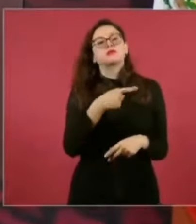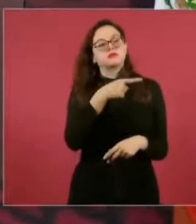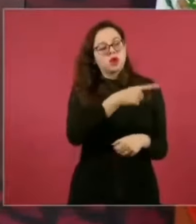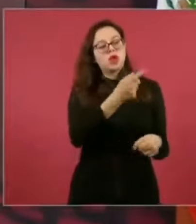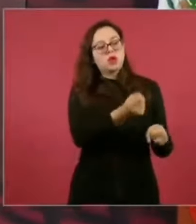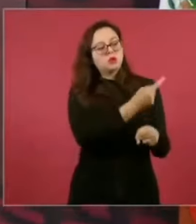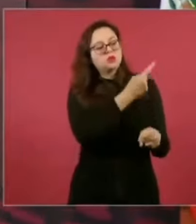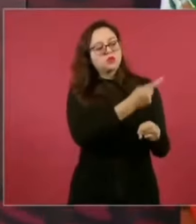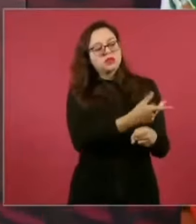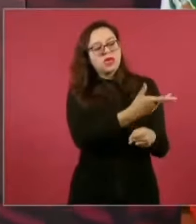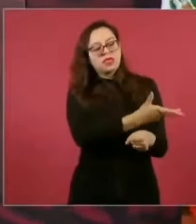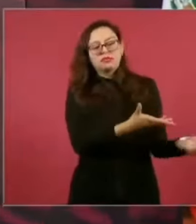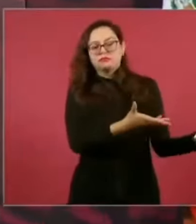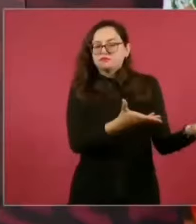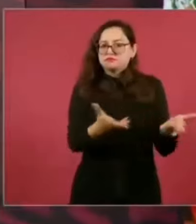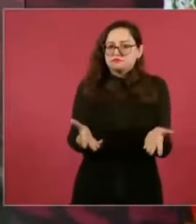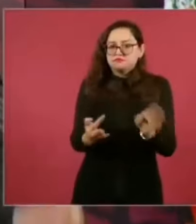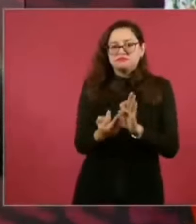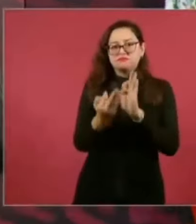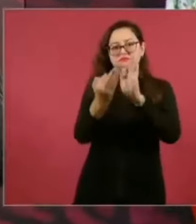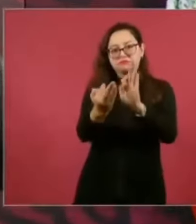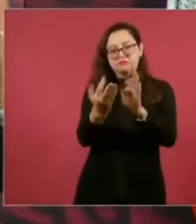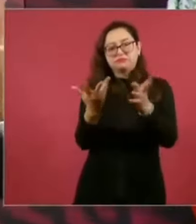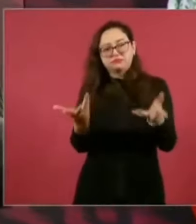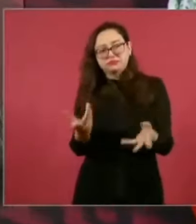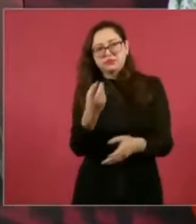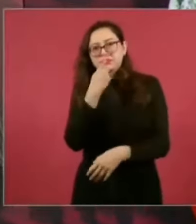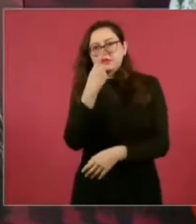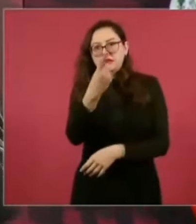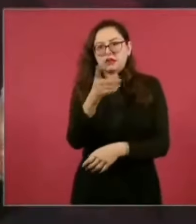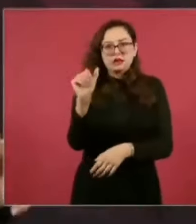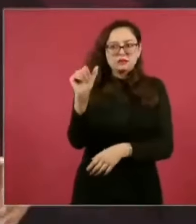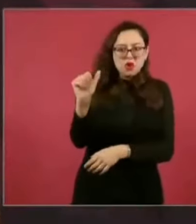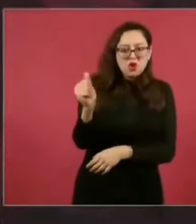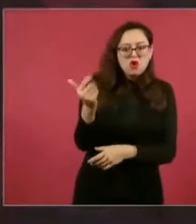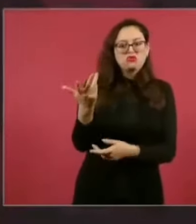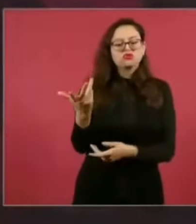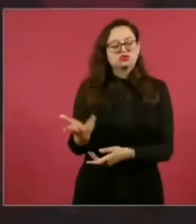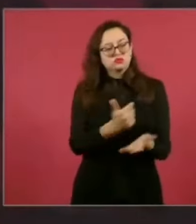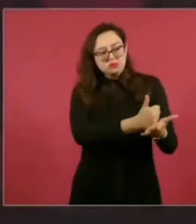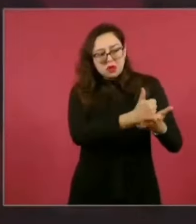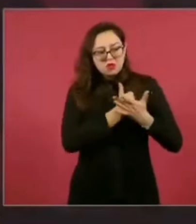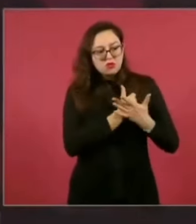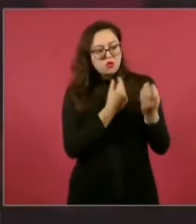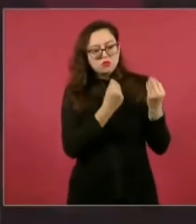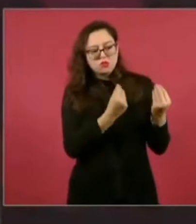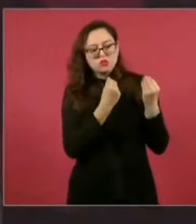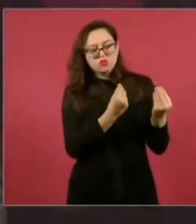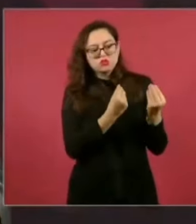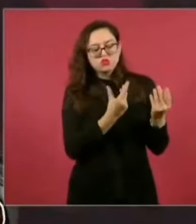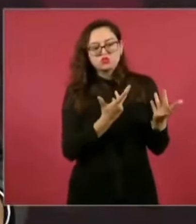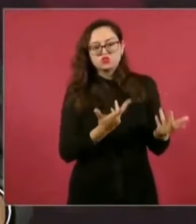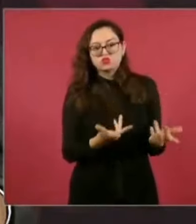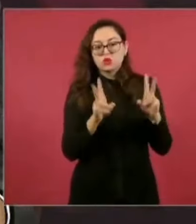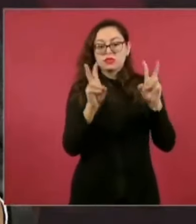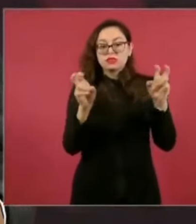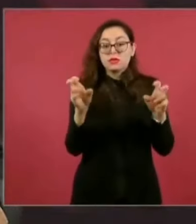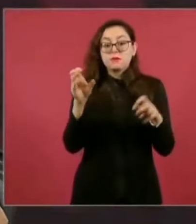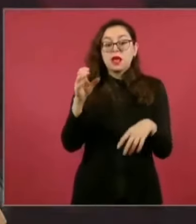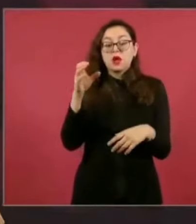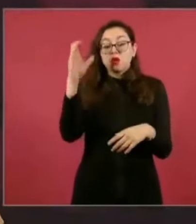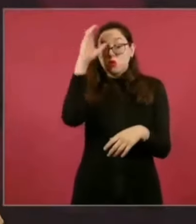en todo lo relacionado con la cultura,